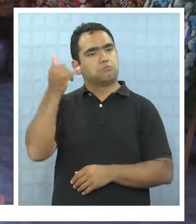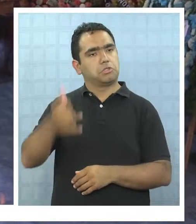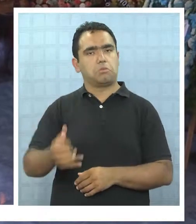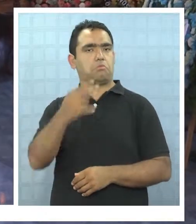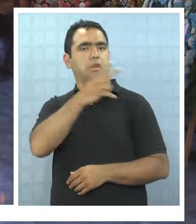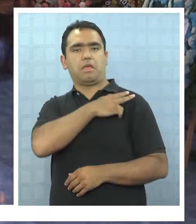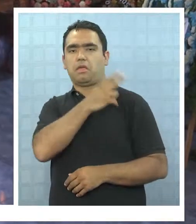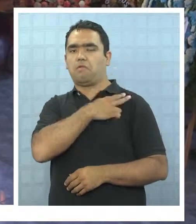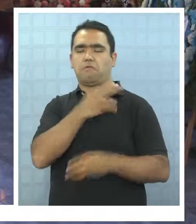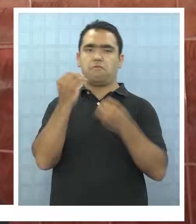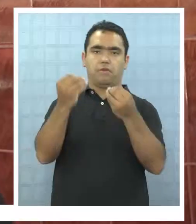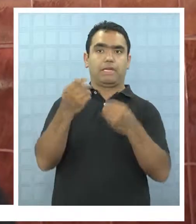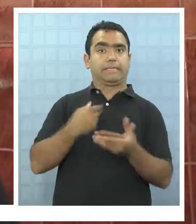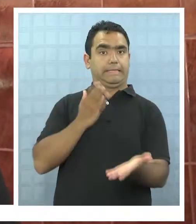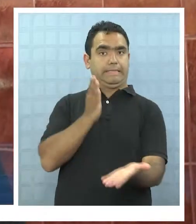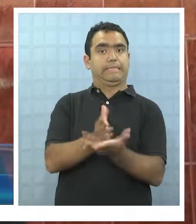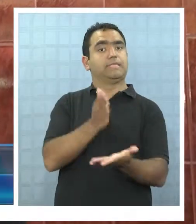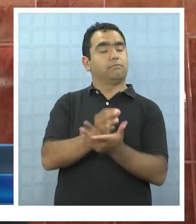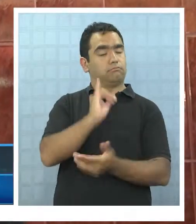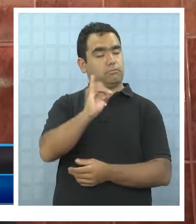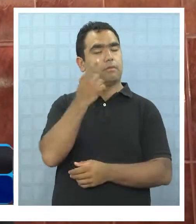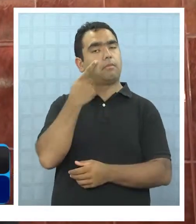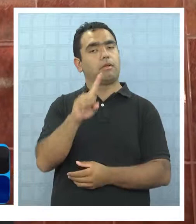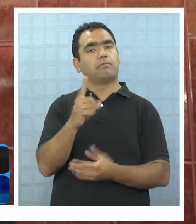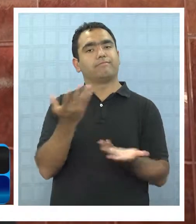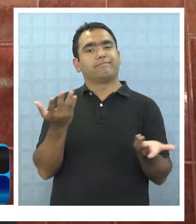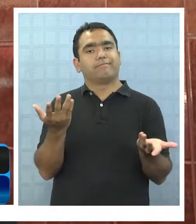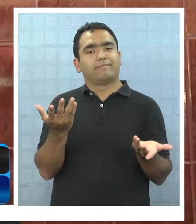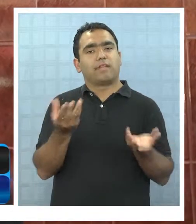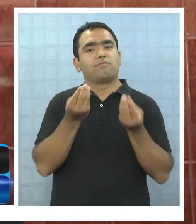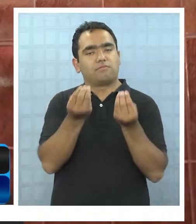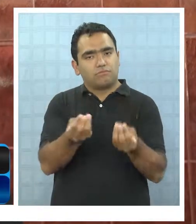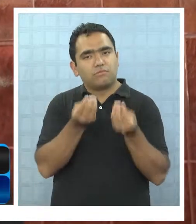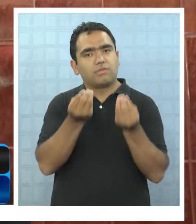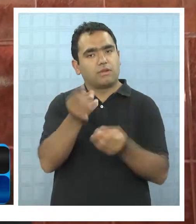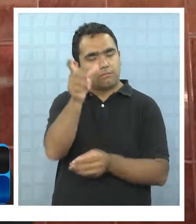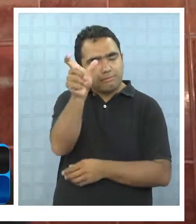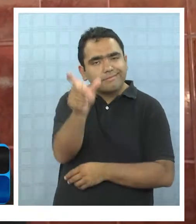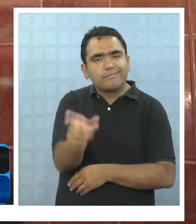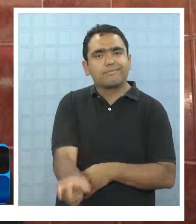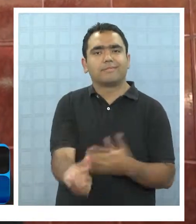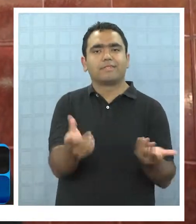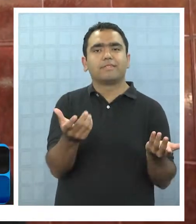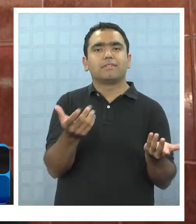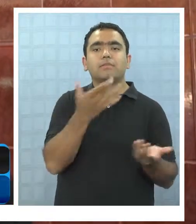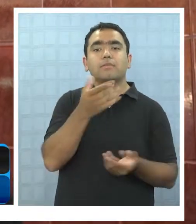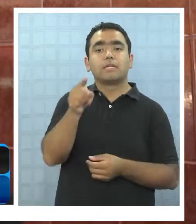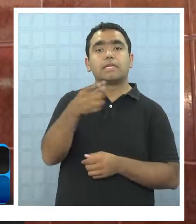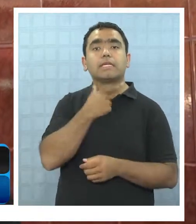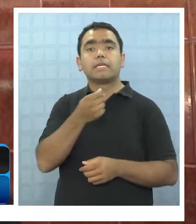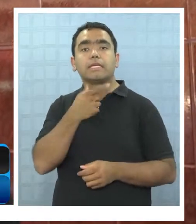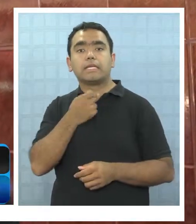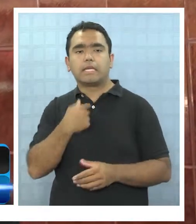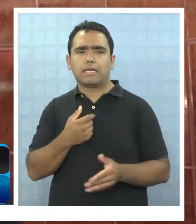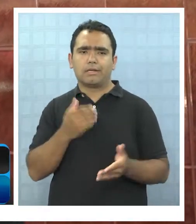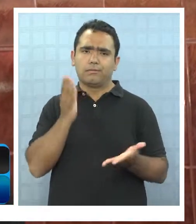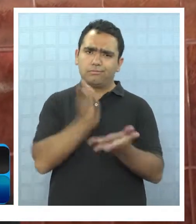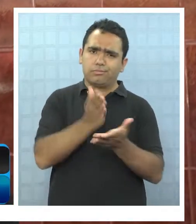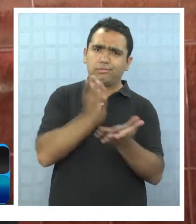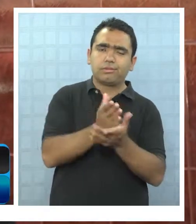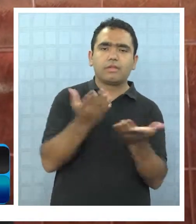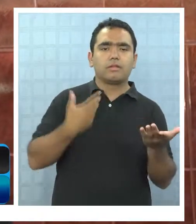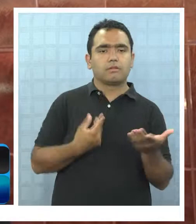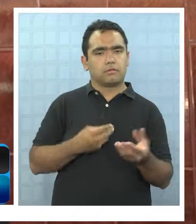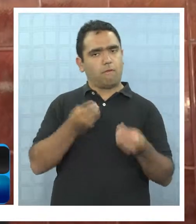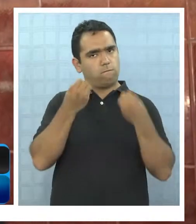Siempre fue un gran jefe, era exigente sí, pero era exigente en el sentido de que quería lograr un